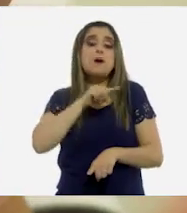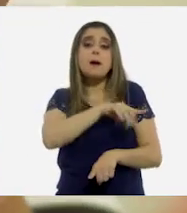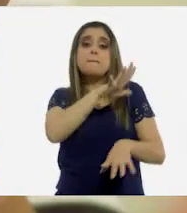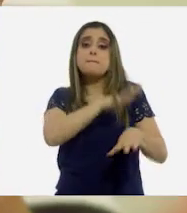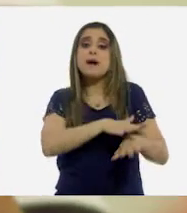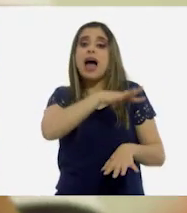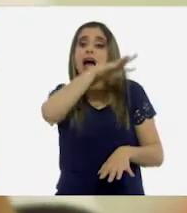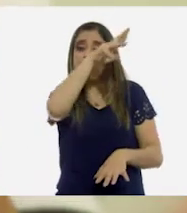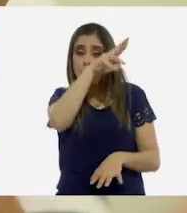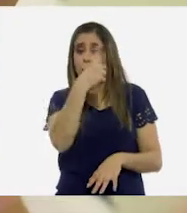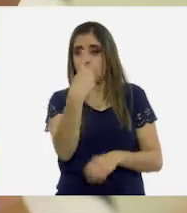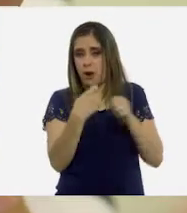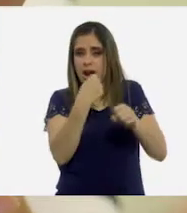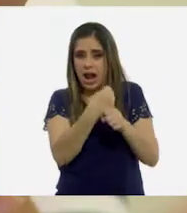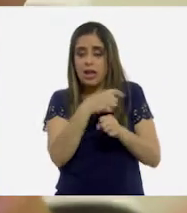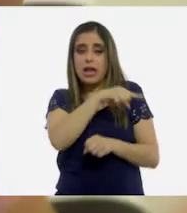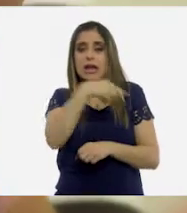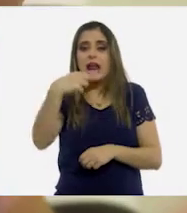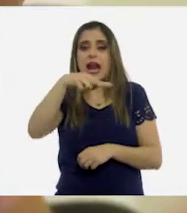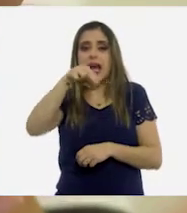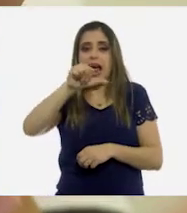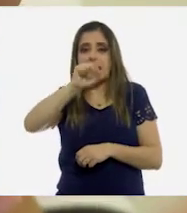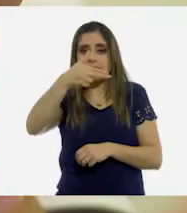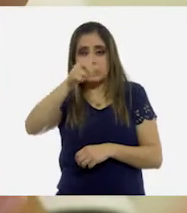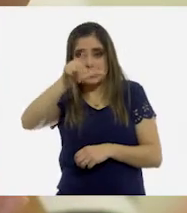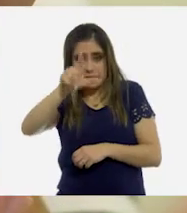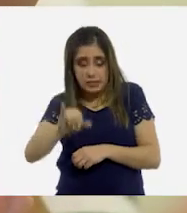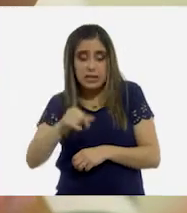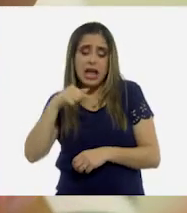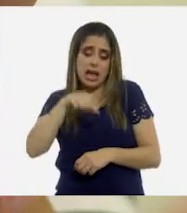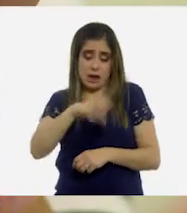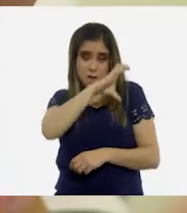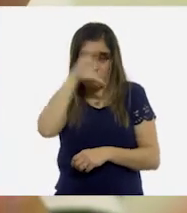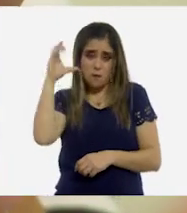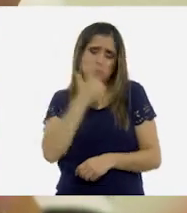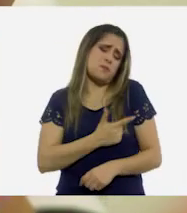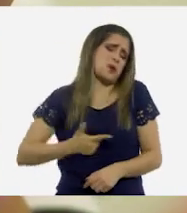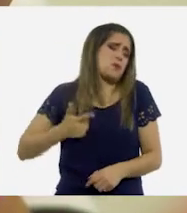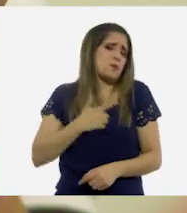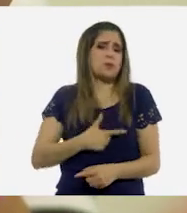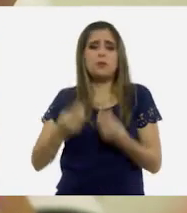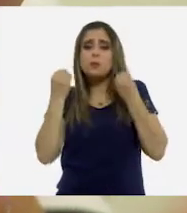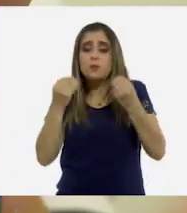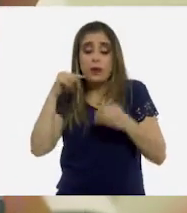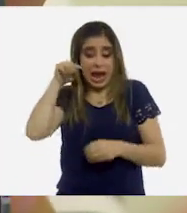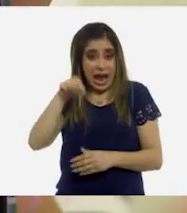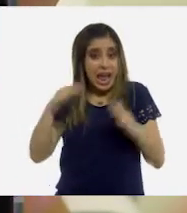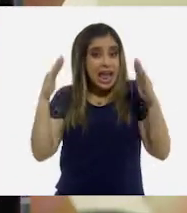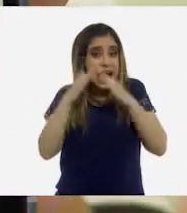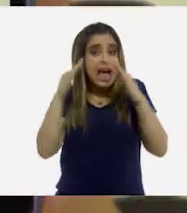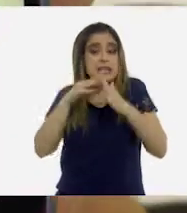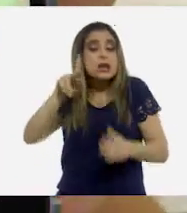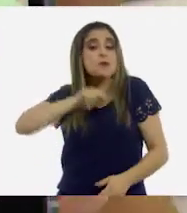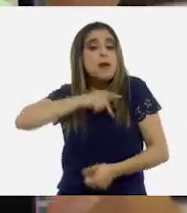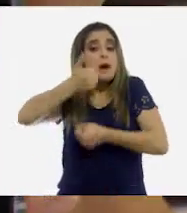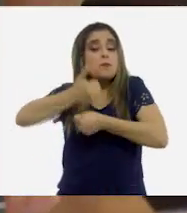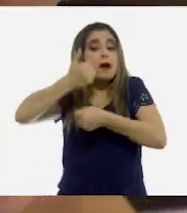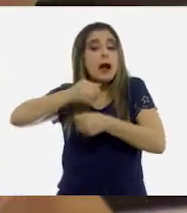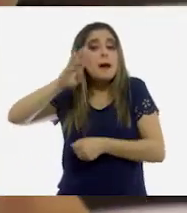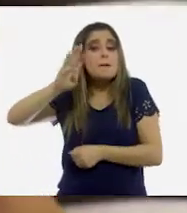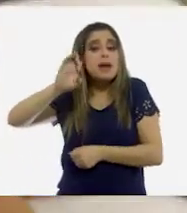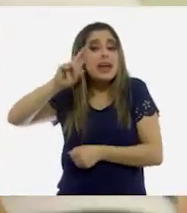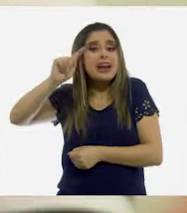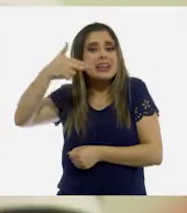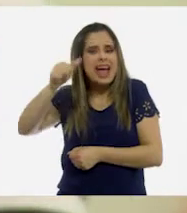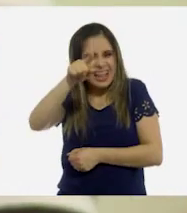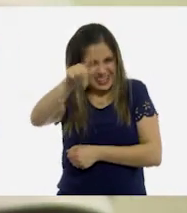que yo. Se llaman a Shelly. Y esta foto me gusta mucho porque estamos en la casa de mi abuelita Berta. ¿Sí recuerdan que mi